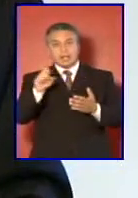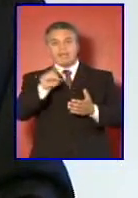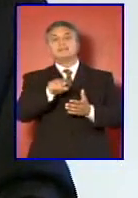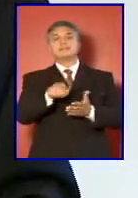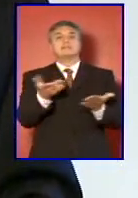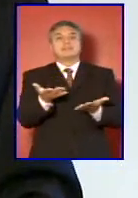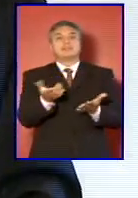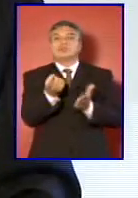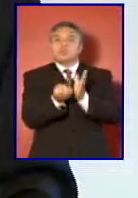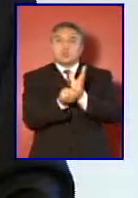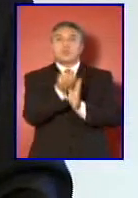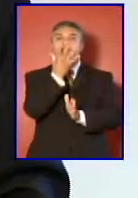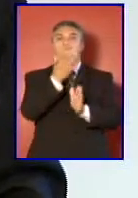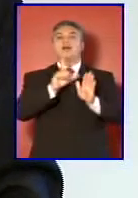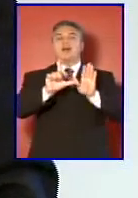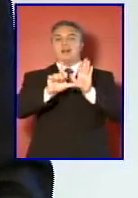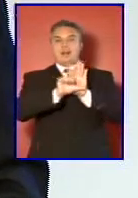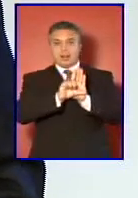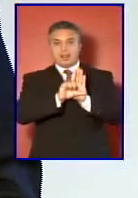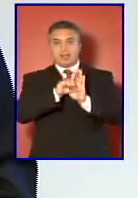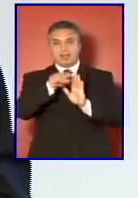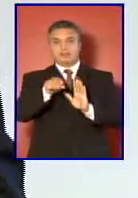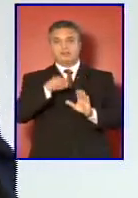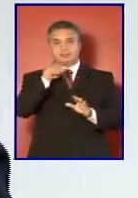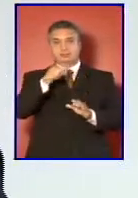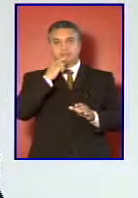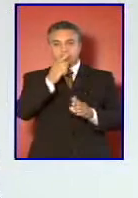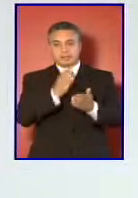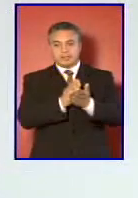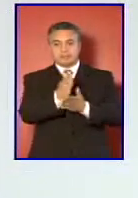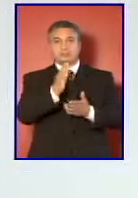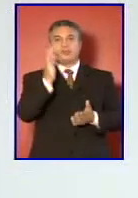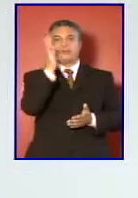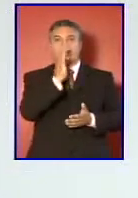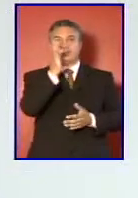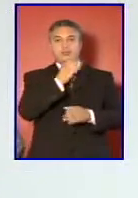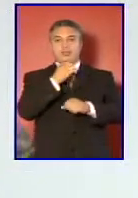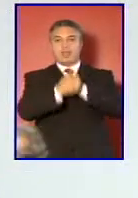Nacional, promulgada a principios de febrero del año pasado,